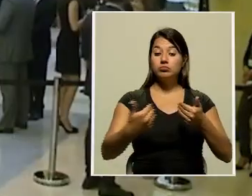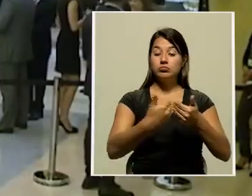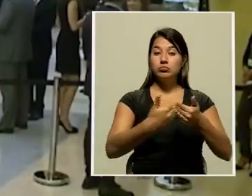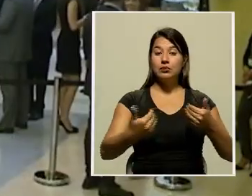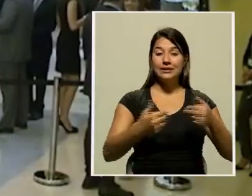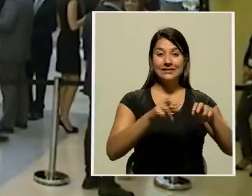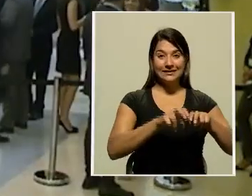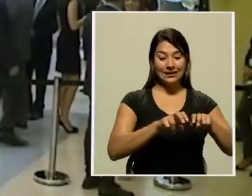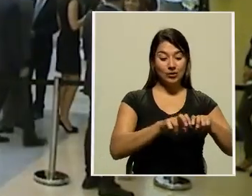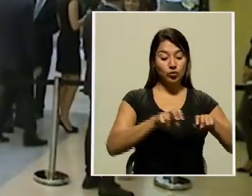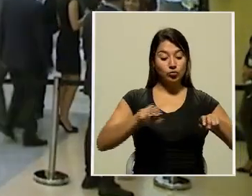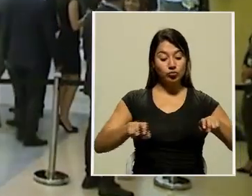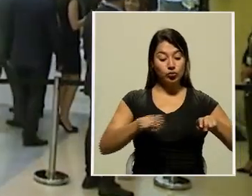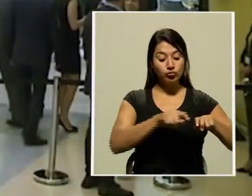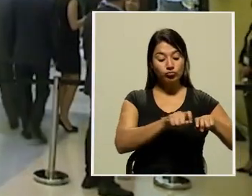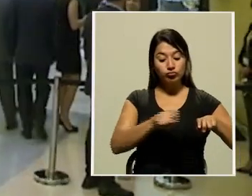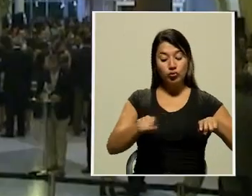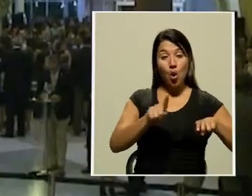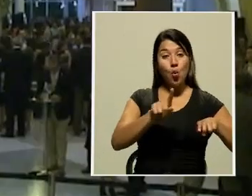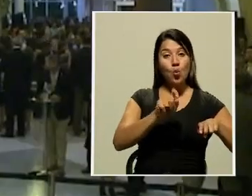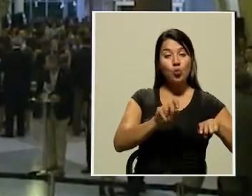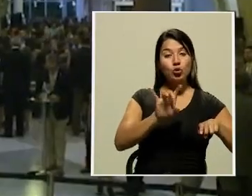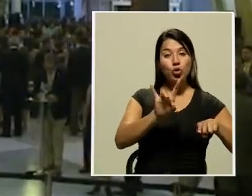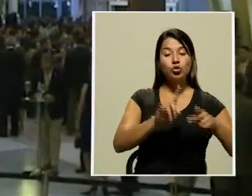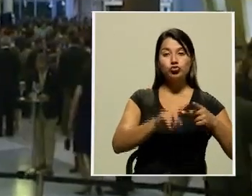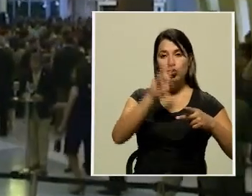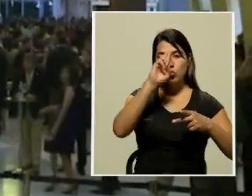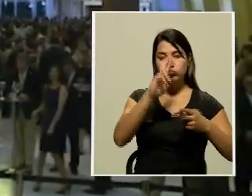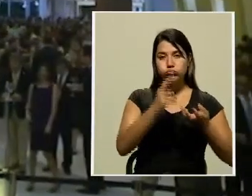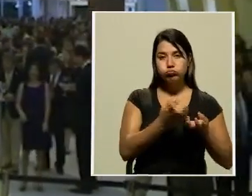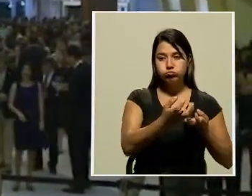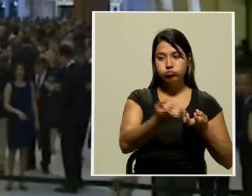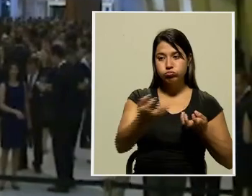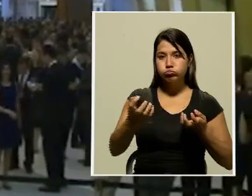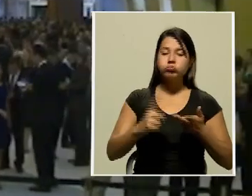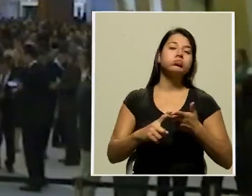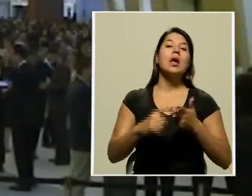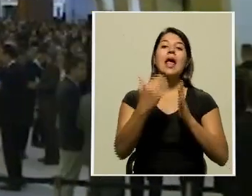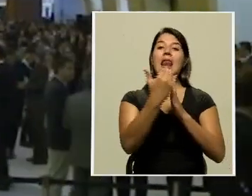1,8 metros, burbujas sociales y la lista de asistentes.